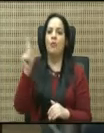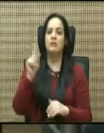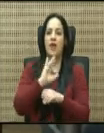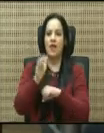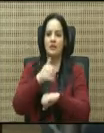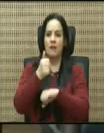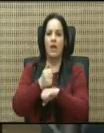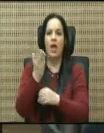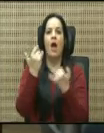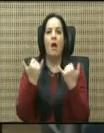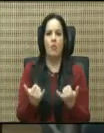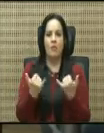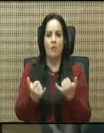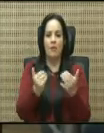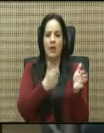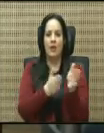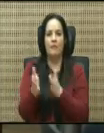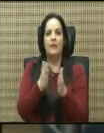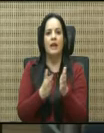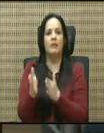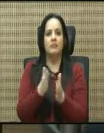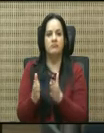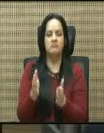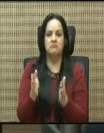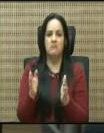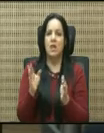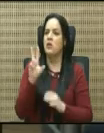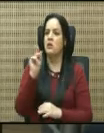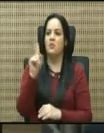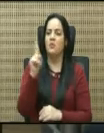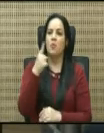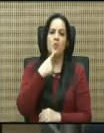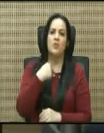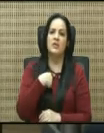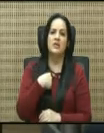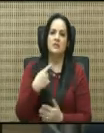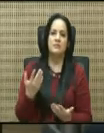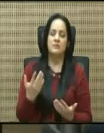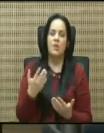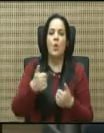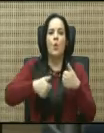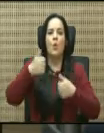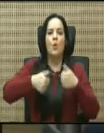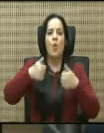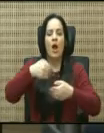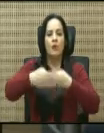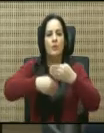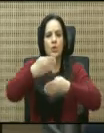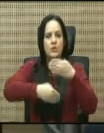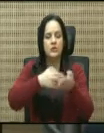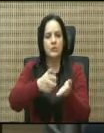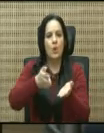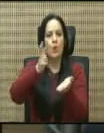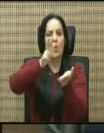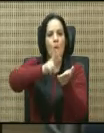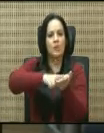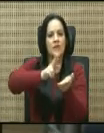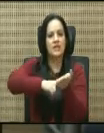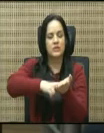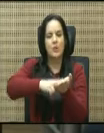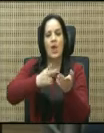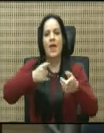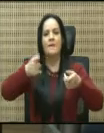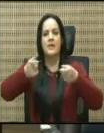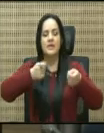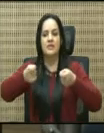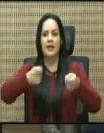la planificación que se tiene y no están diciéndonos cuáles son los procesos de contratación administrativa que tienen